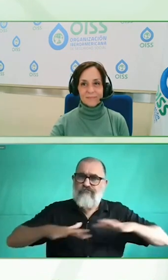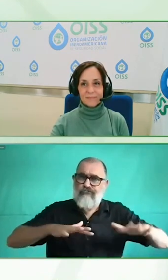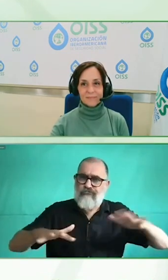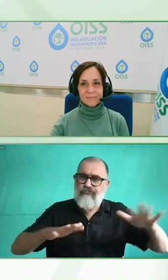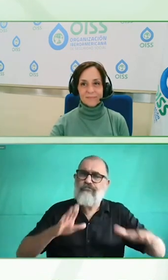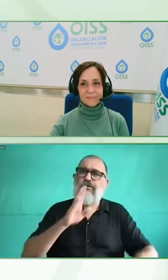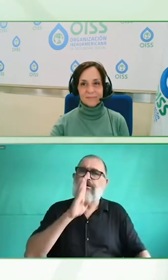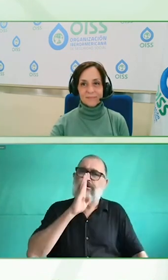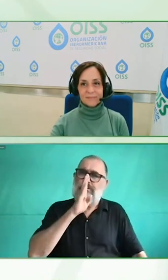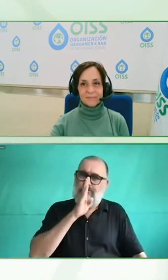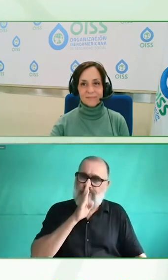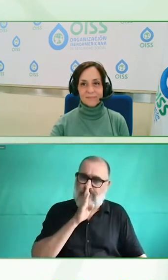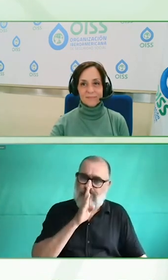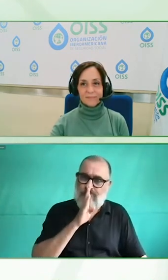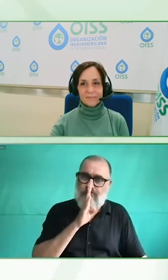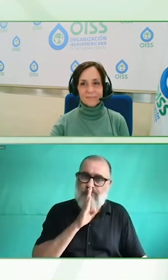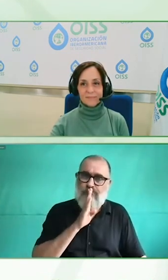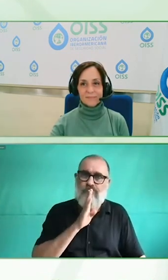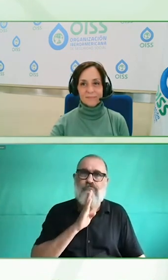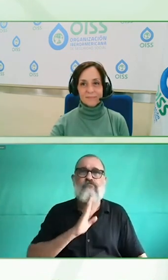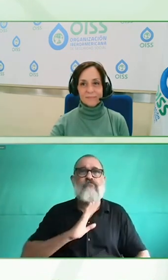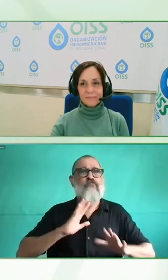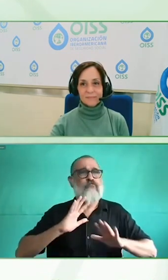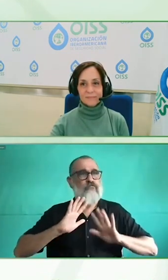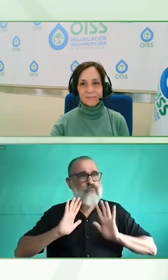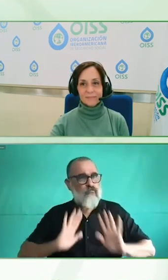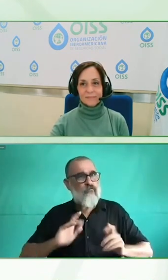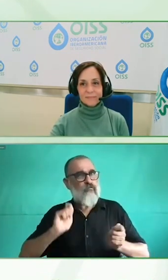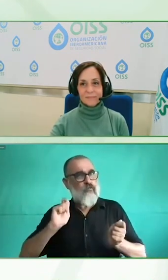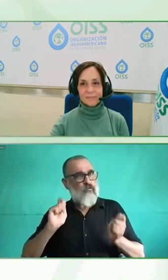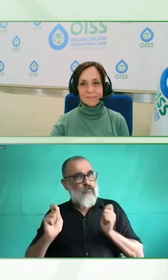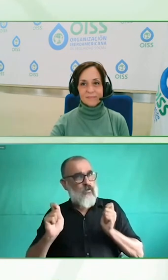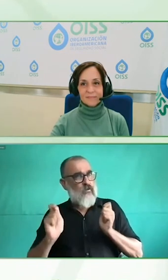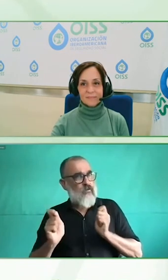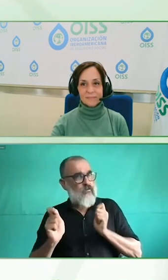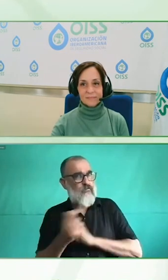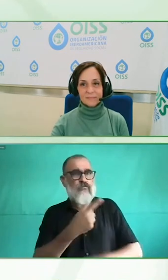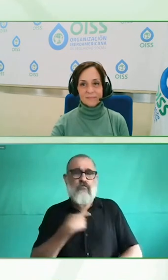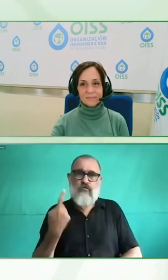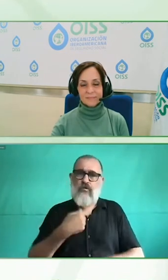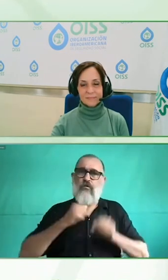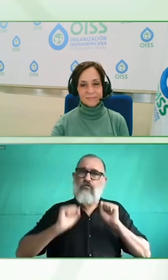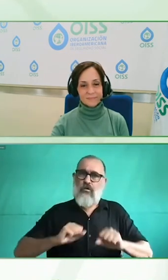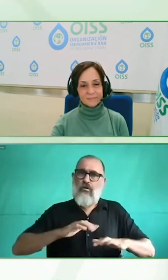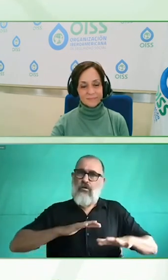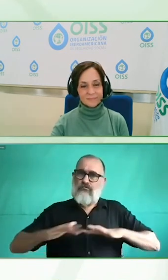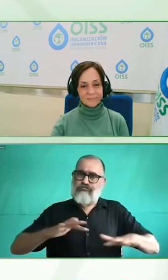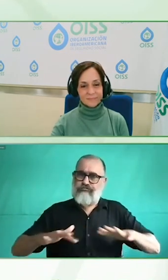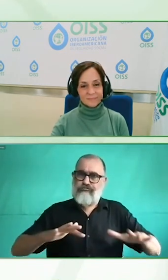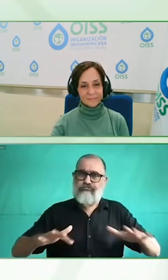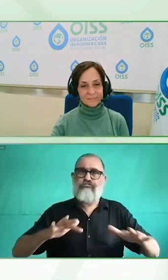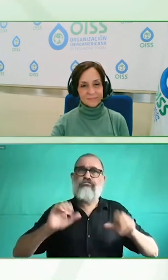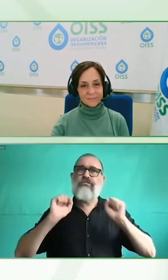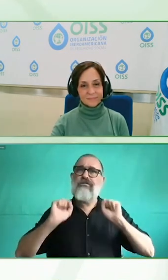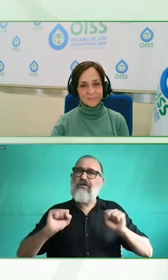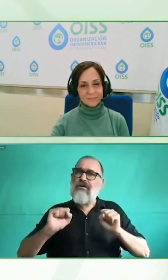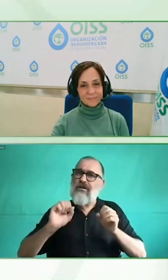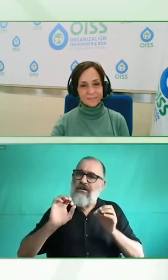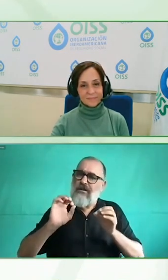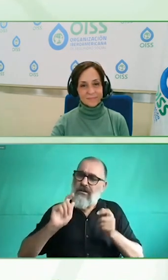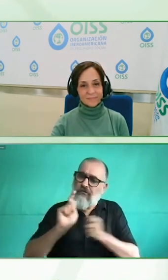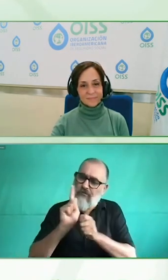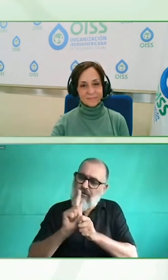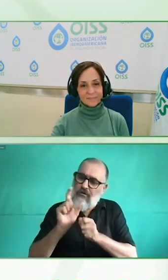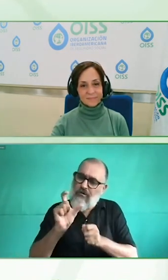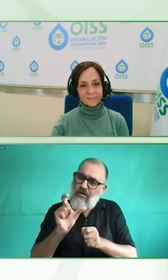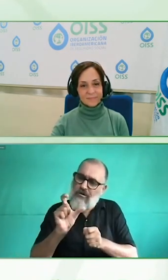entender que esto es importante entonces creo que tenemos que movernos con las dos manos para que la agenda de inclusión pues realmente llegue a buen